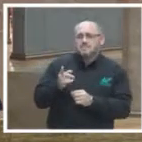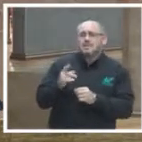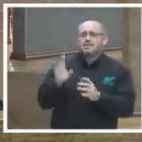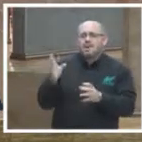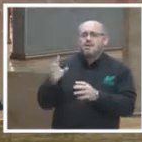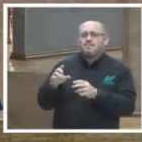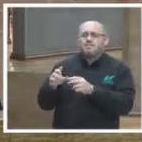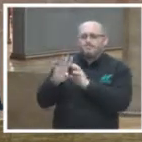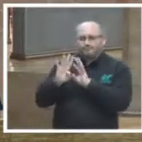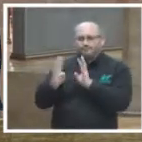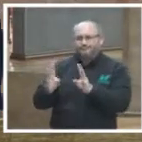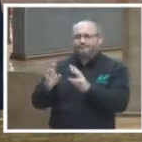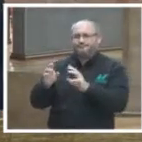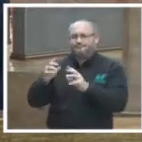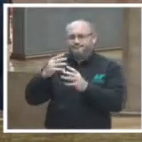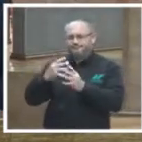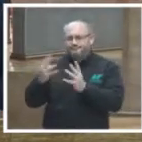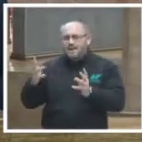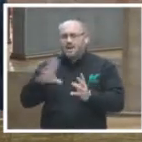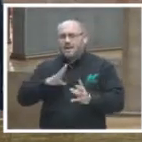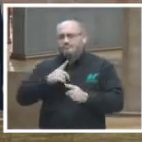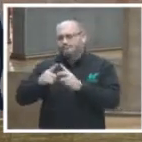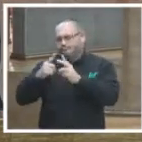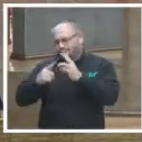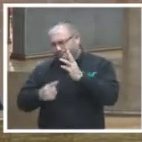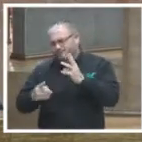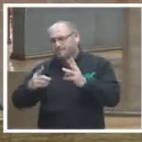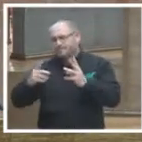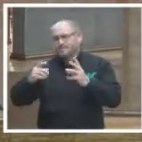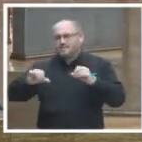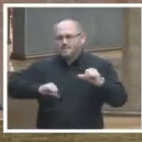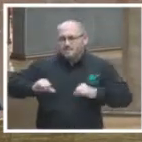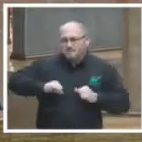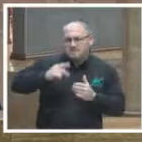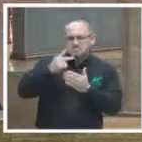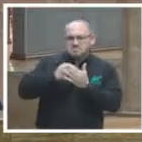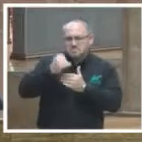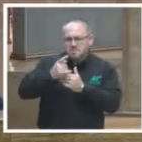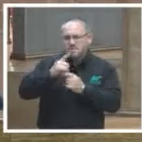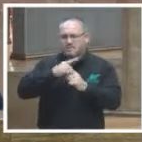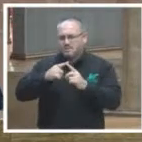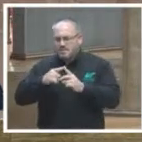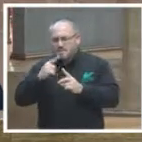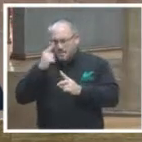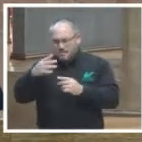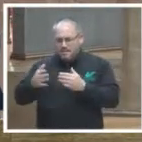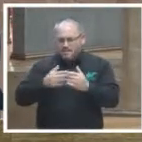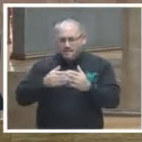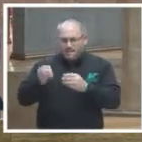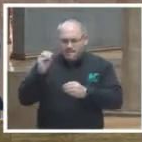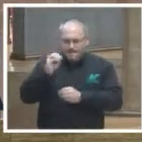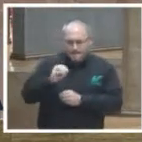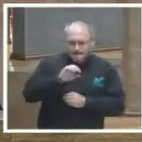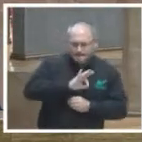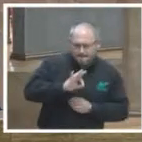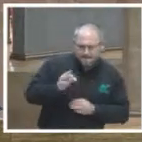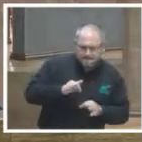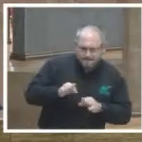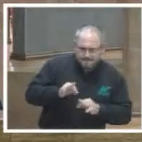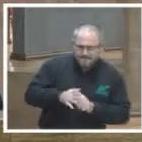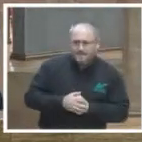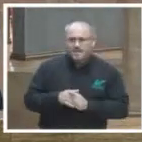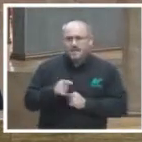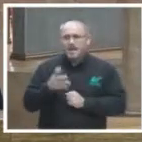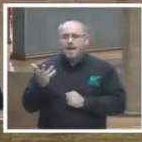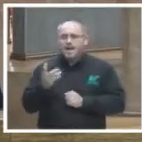mención ha desarrollado diversas actividades proyectos y herramientas a la vanguardia de la tecnología de la información que mejoran